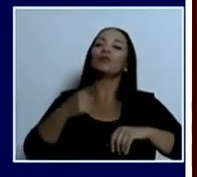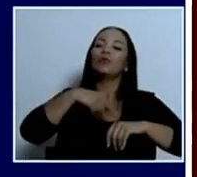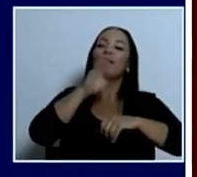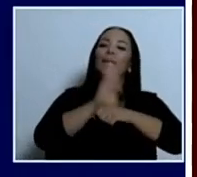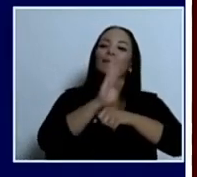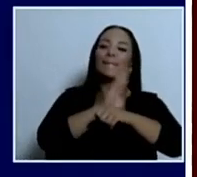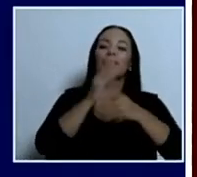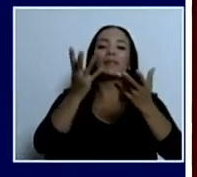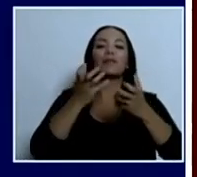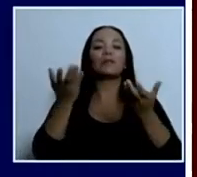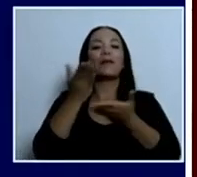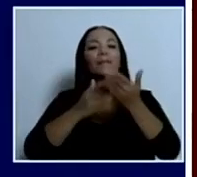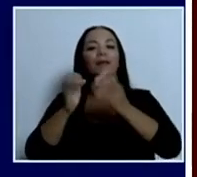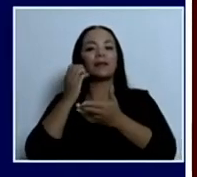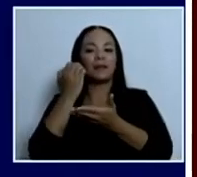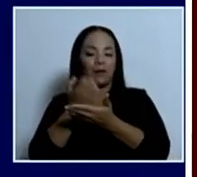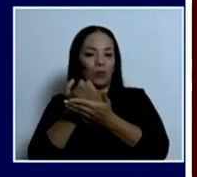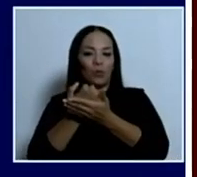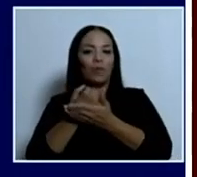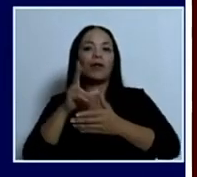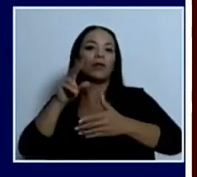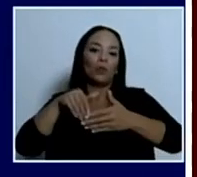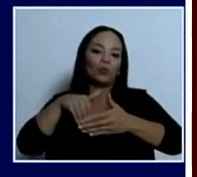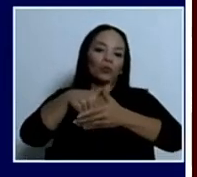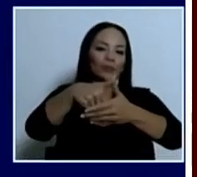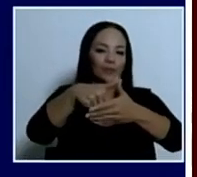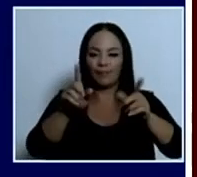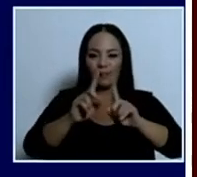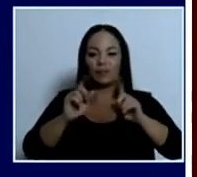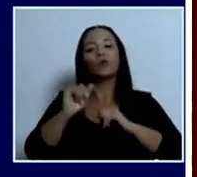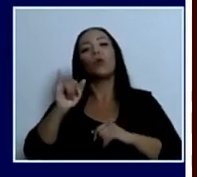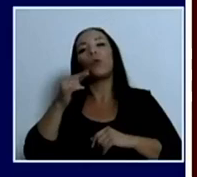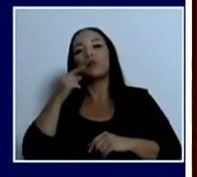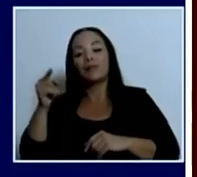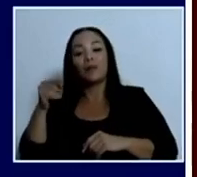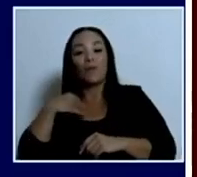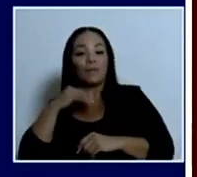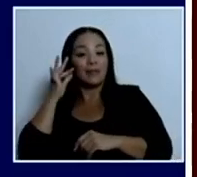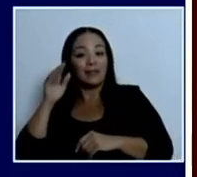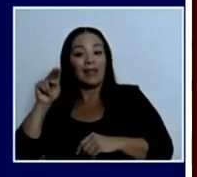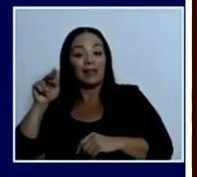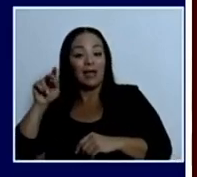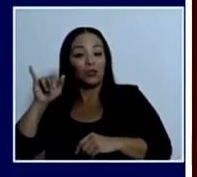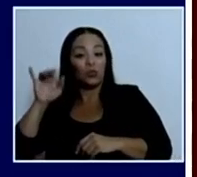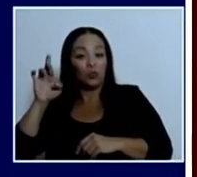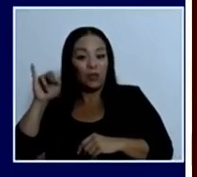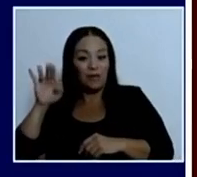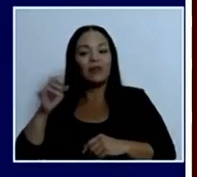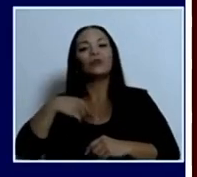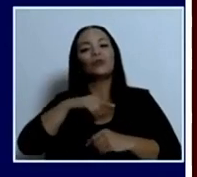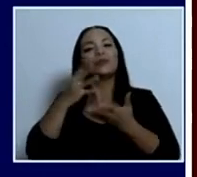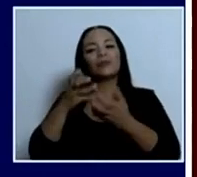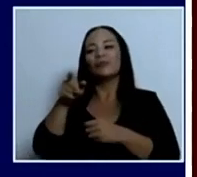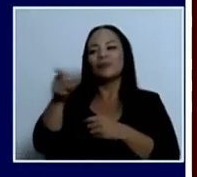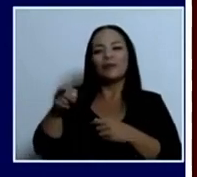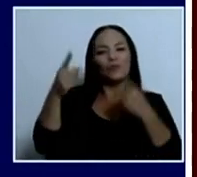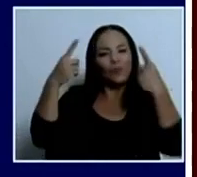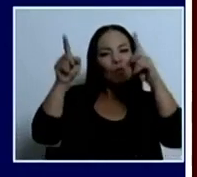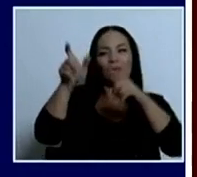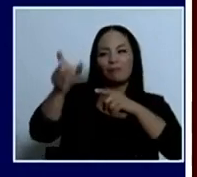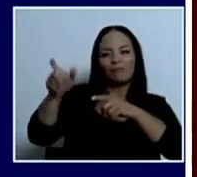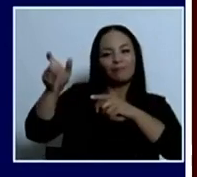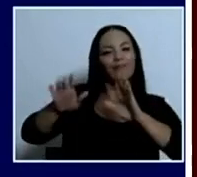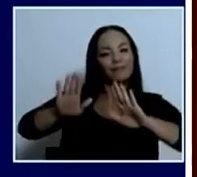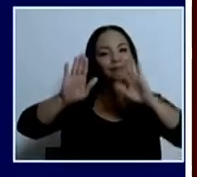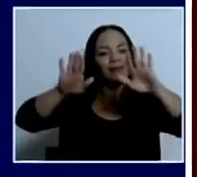que el aspecto económico no sea un impedimento, sino como dice doña Nayuribe, ellos lleguen a ser unos excelentes embajadores. Y desde el